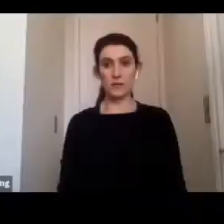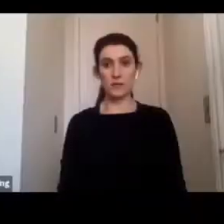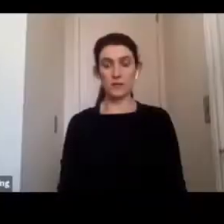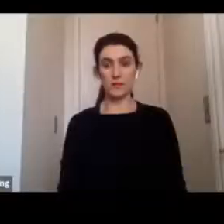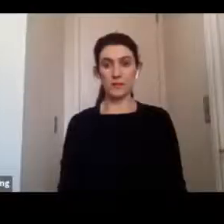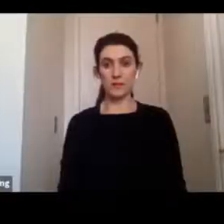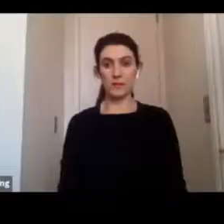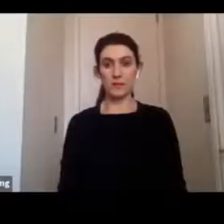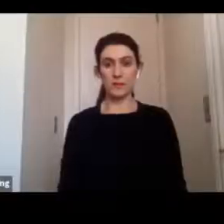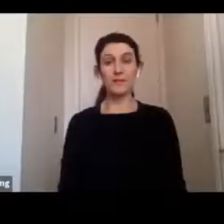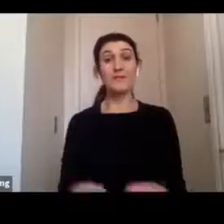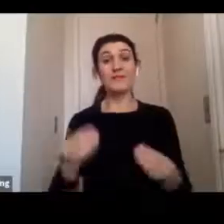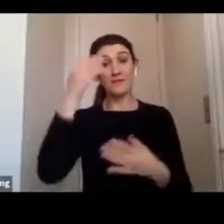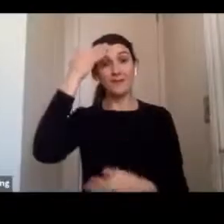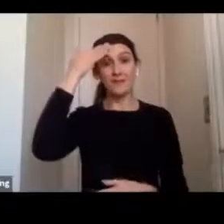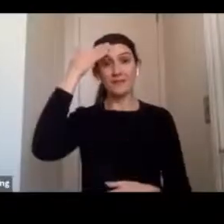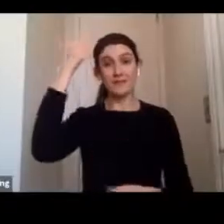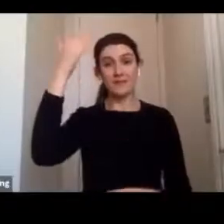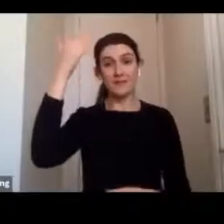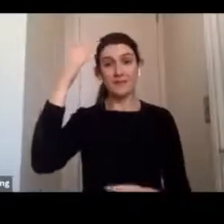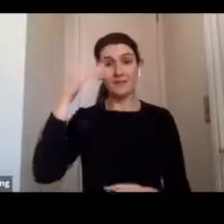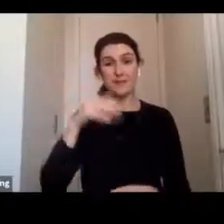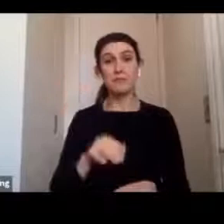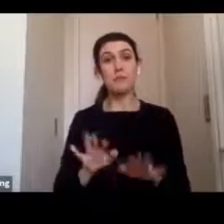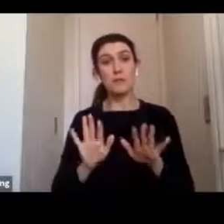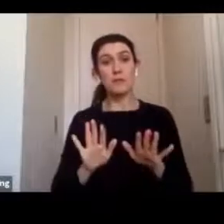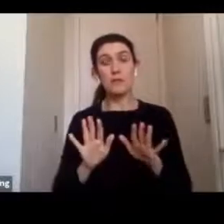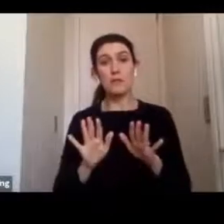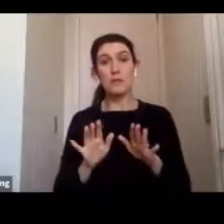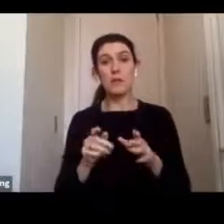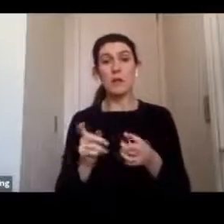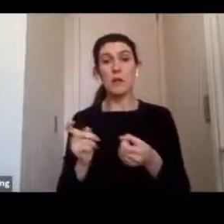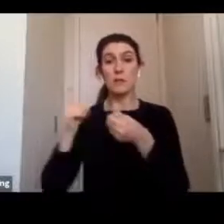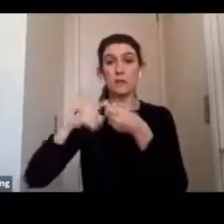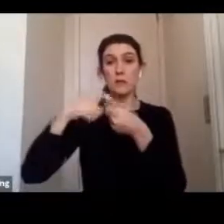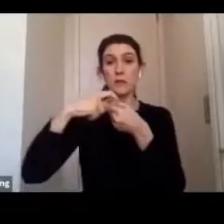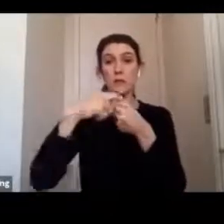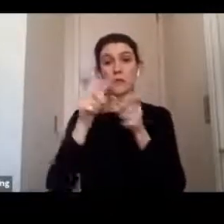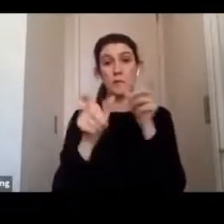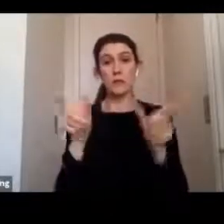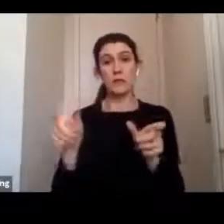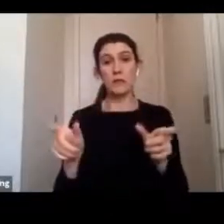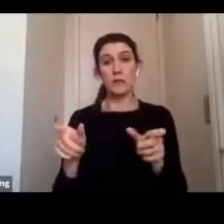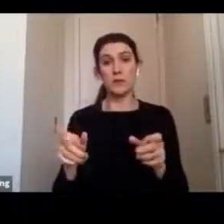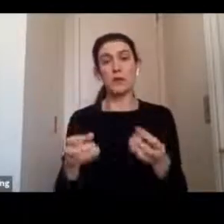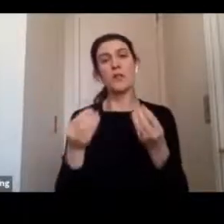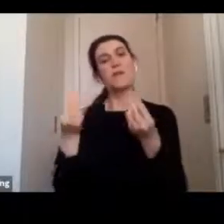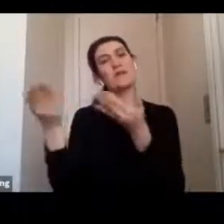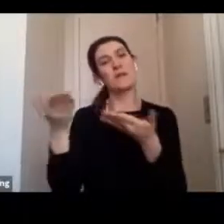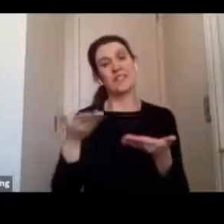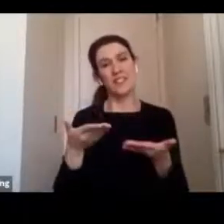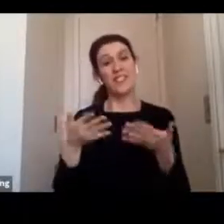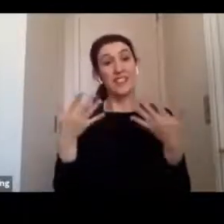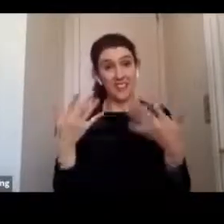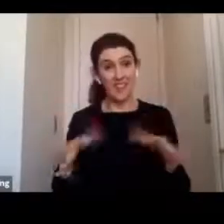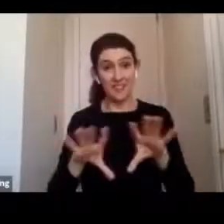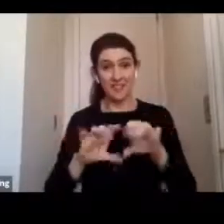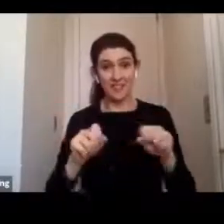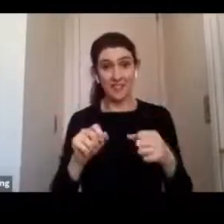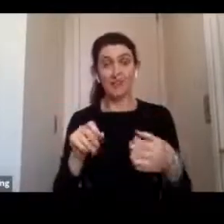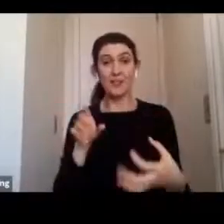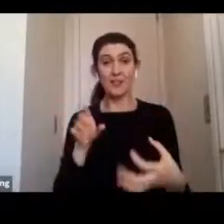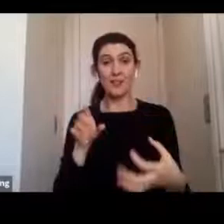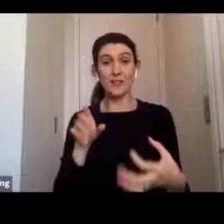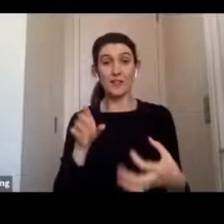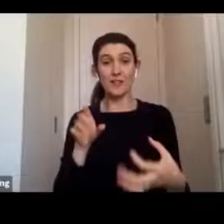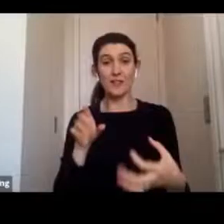Bueno, hola, vamos a esperar a que se vaya uniendo un poco la gente, por mientras les doy la bienvenida a los que ya estén. A